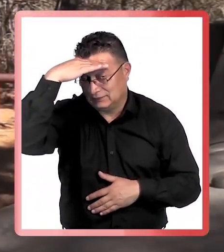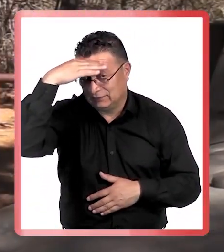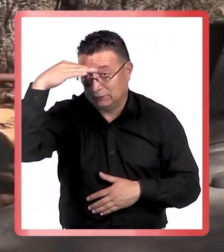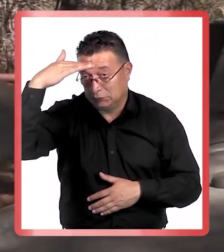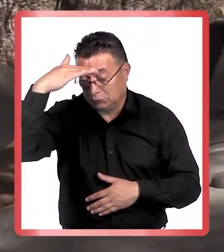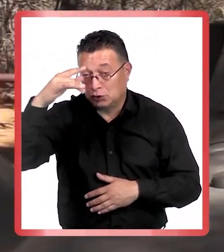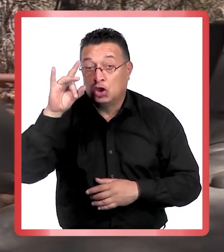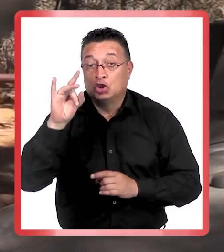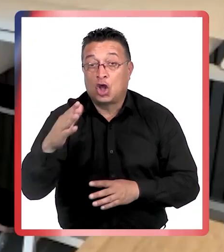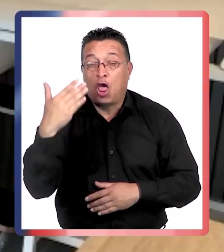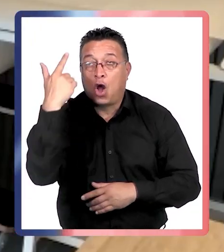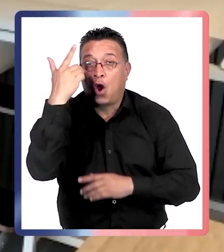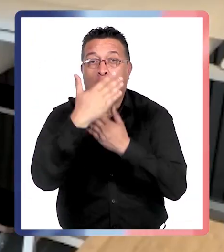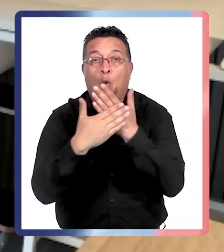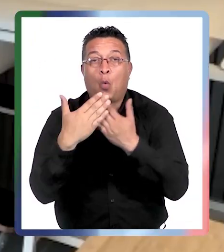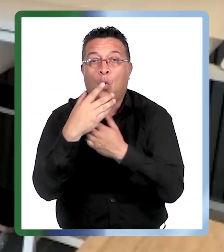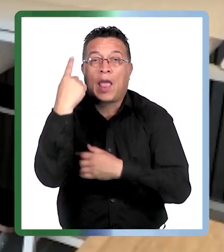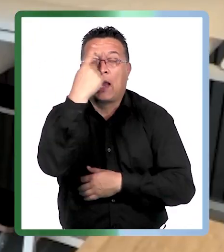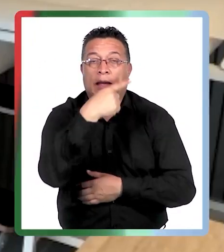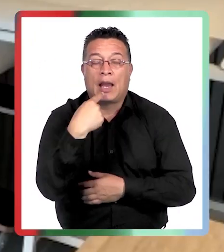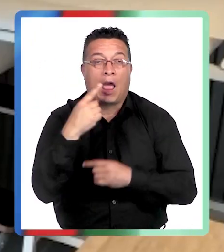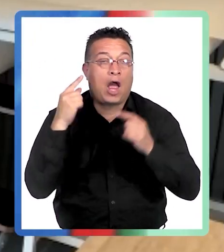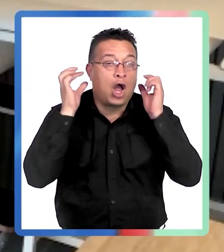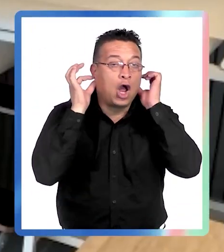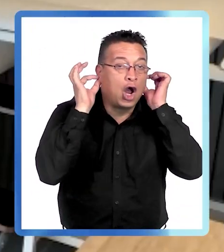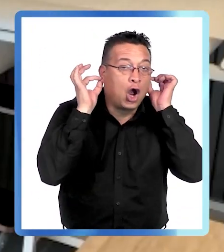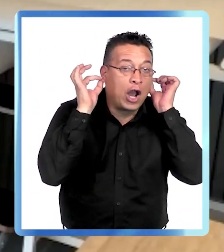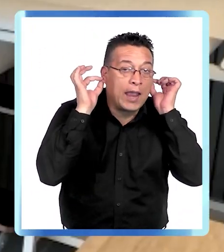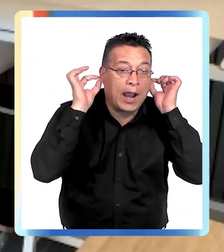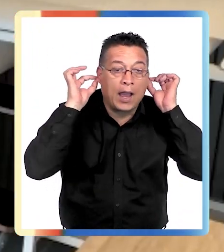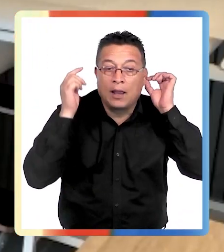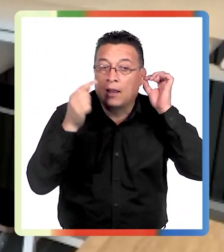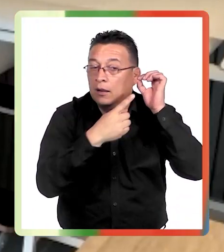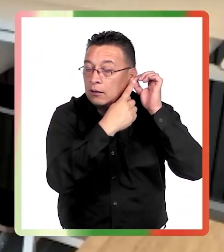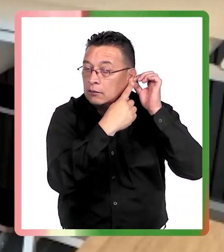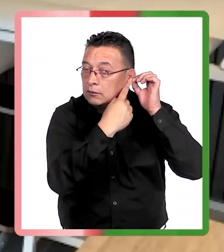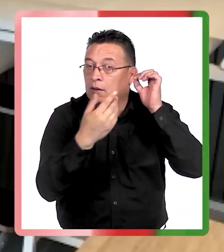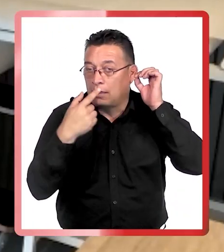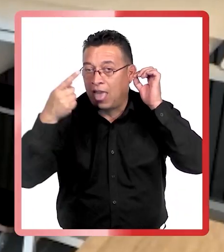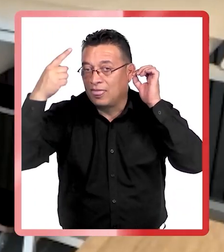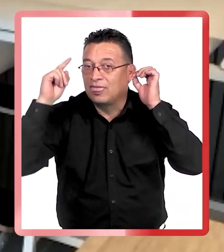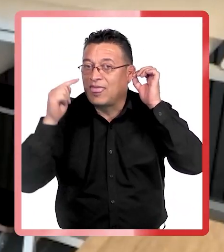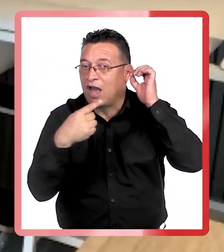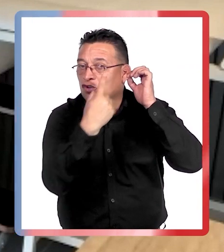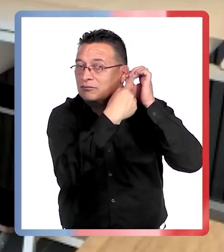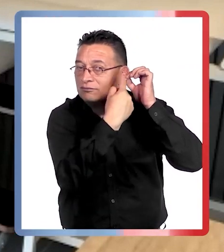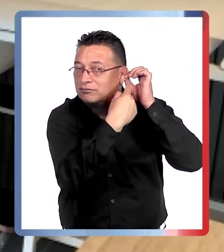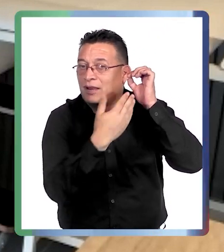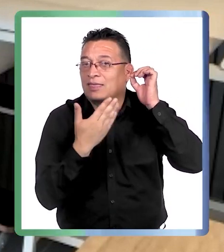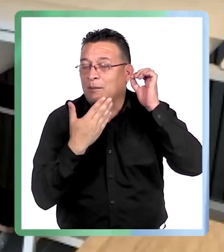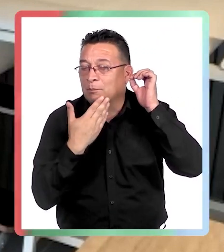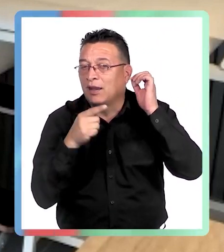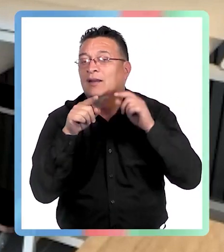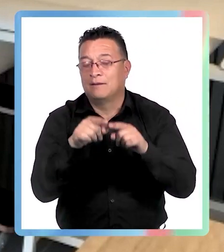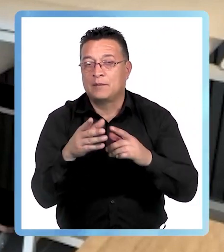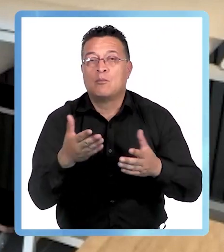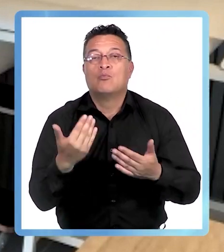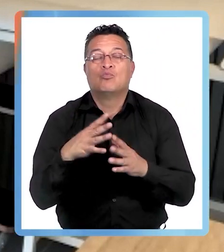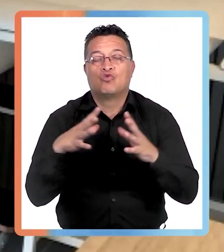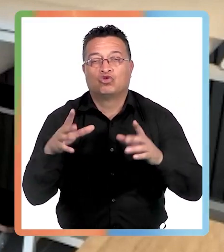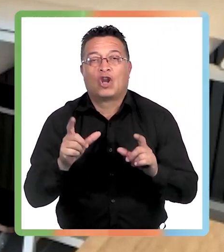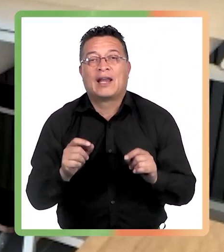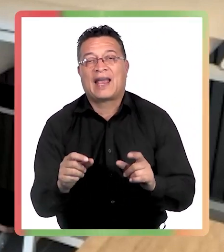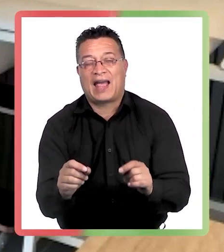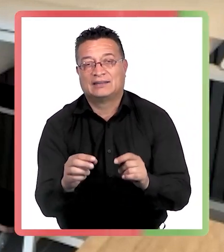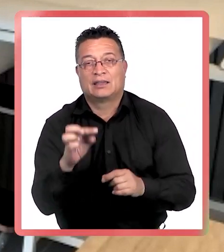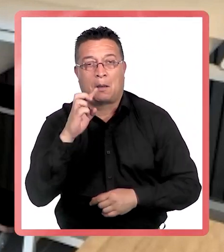adelante, solo cubre esa parte de la cara y las orejas es una zona de harto daño solar y que con el tiempo se desarrolla harto cáncer de piel en